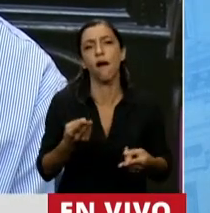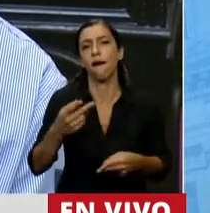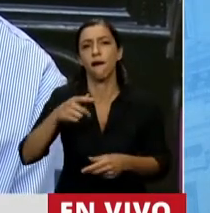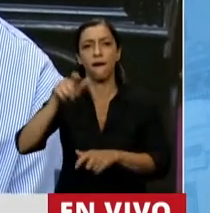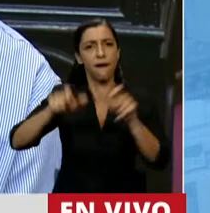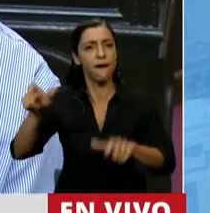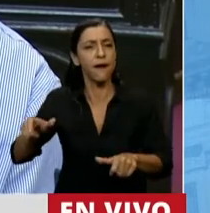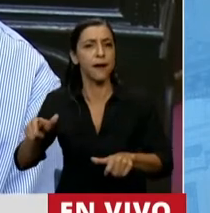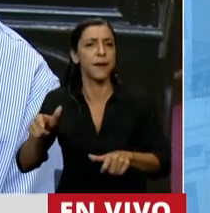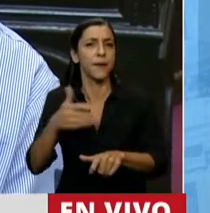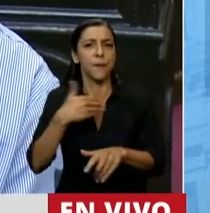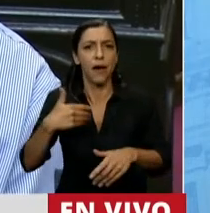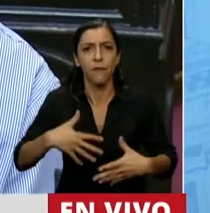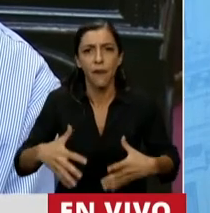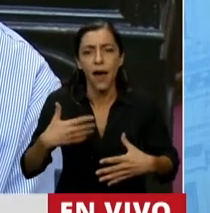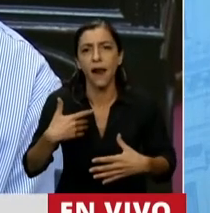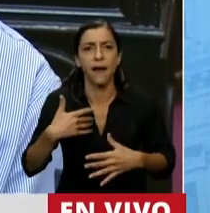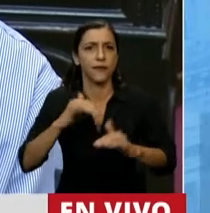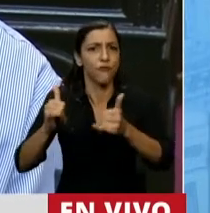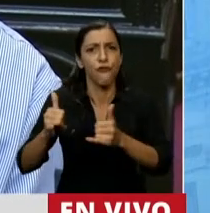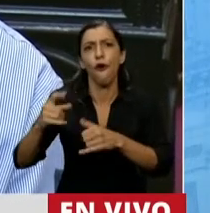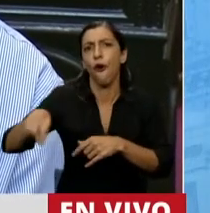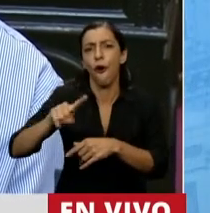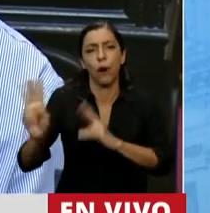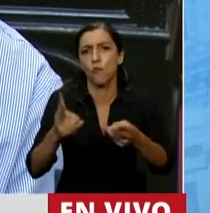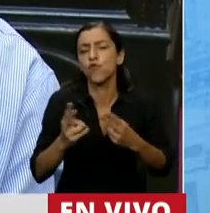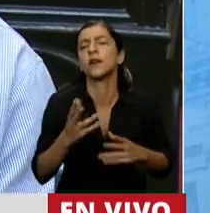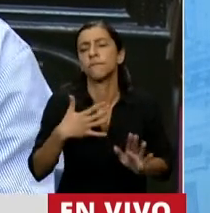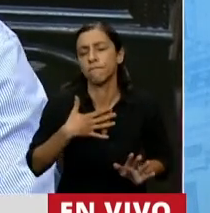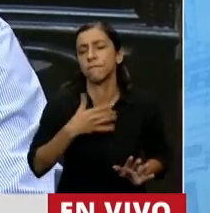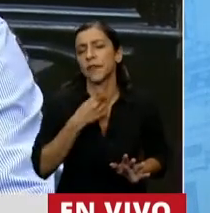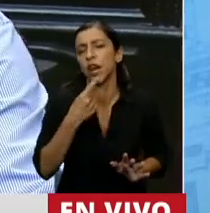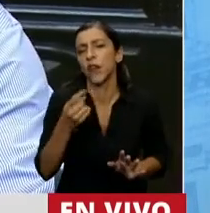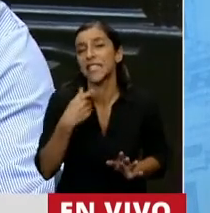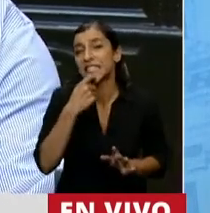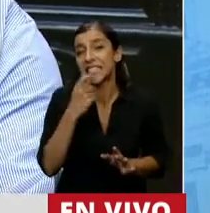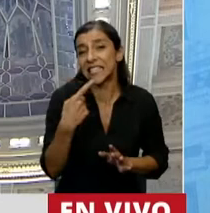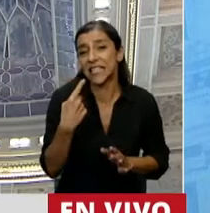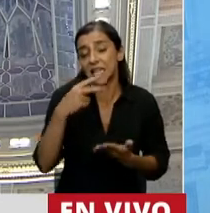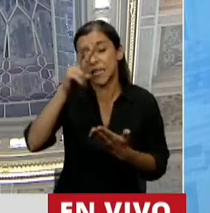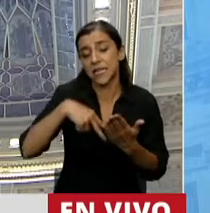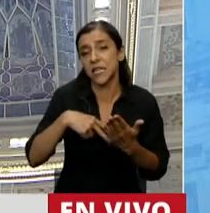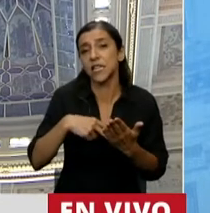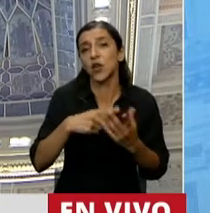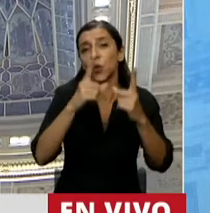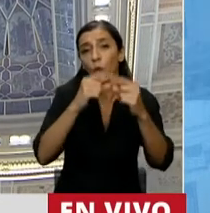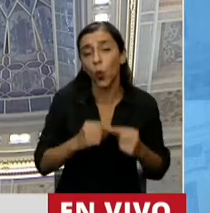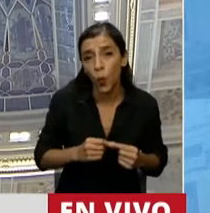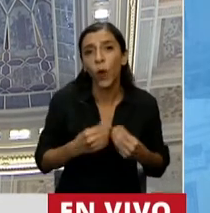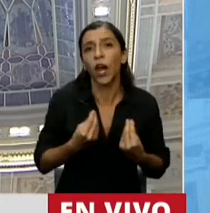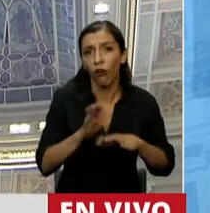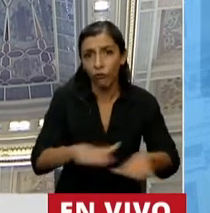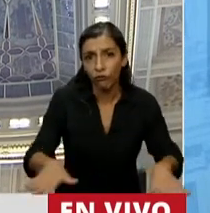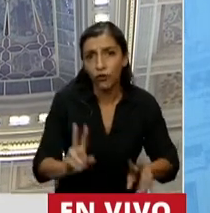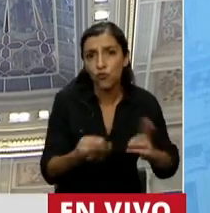adolescente. Mire, yo quiero decirle, por ejemplo, que si miramos los números de la mortalidad infantil,